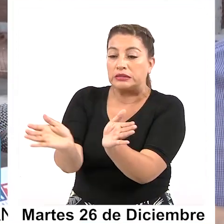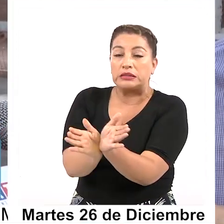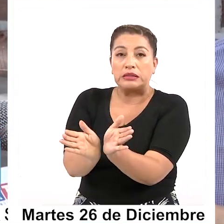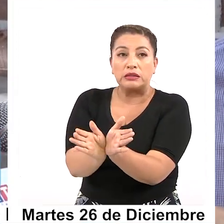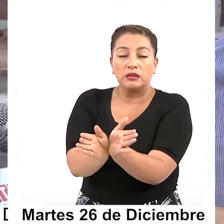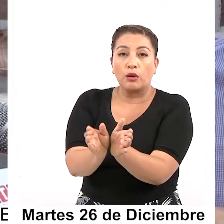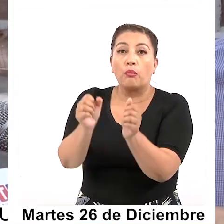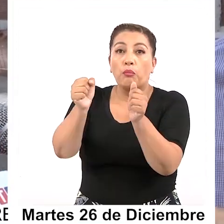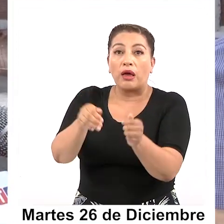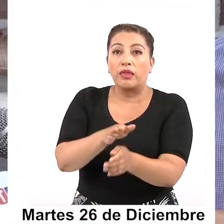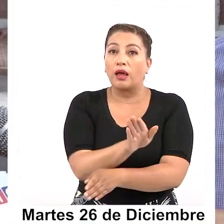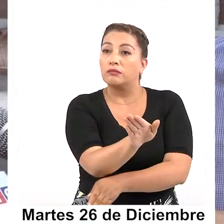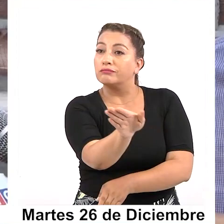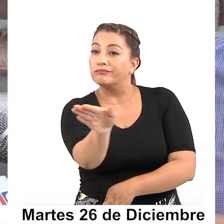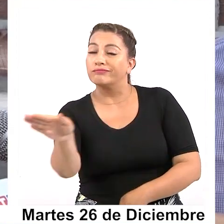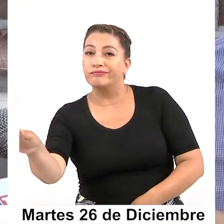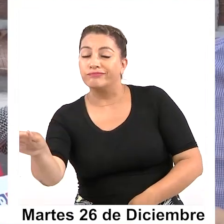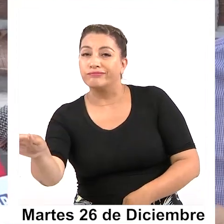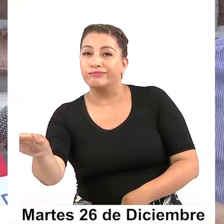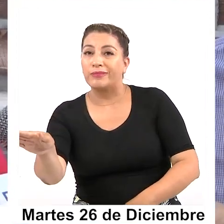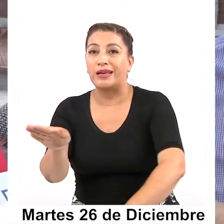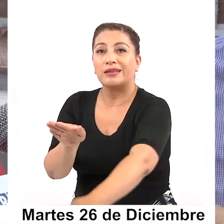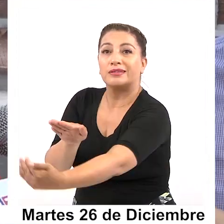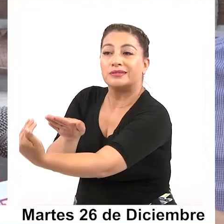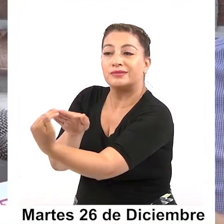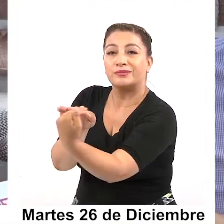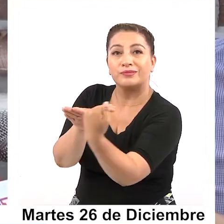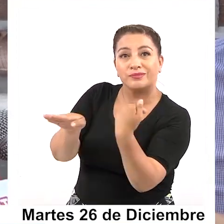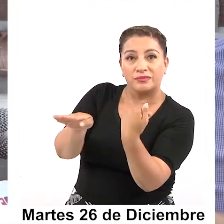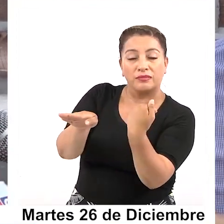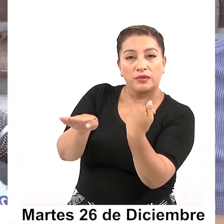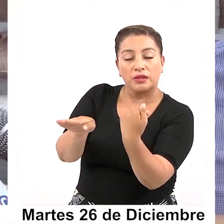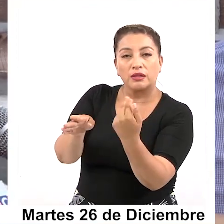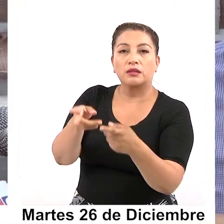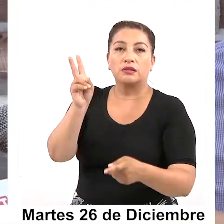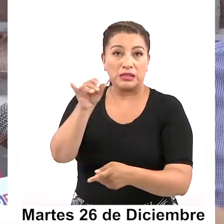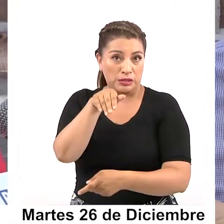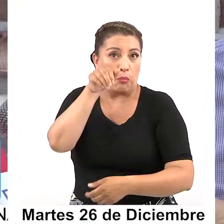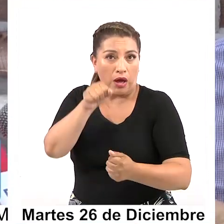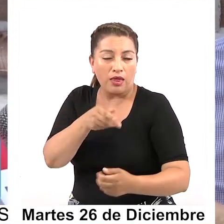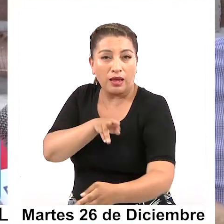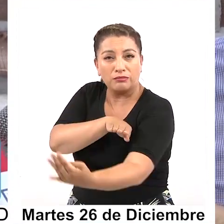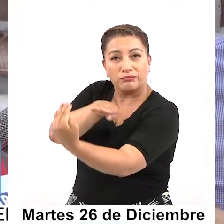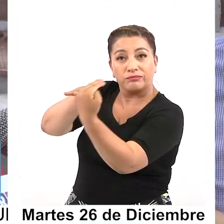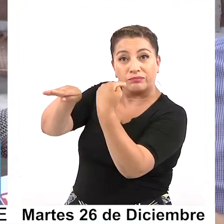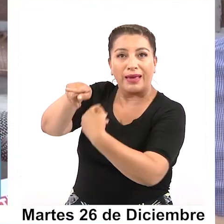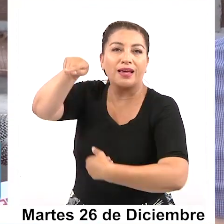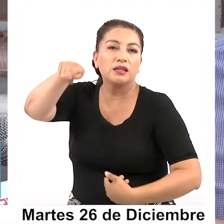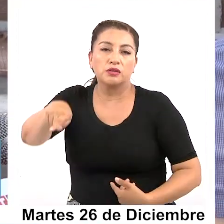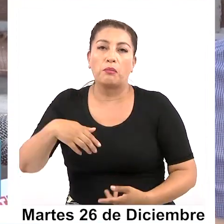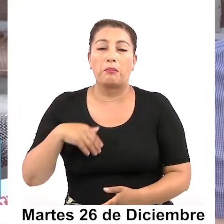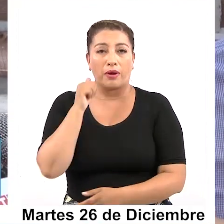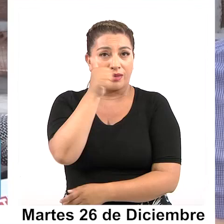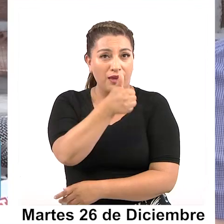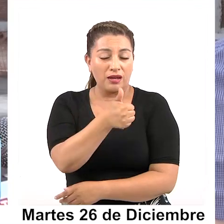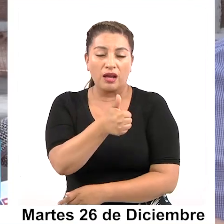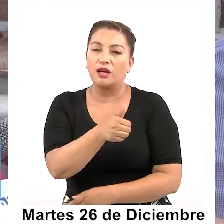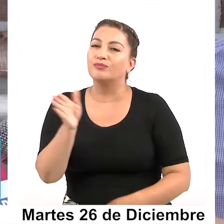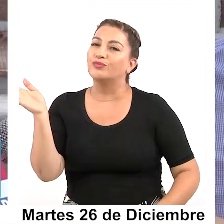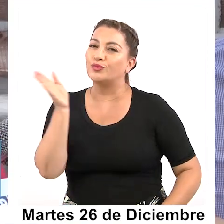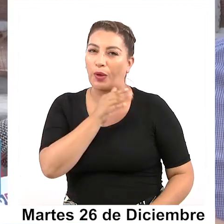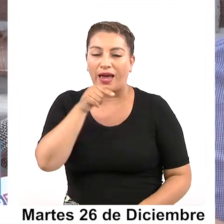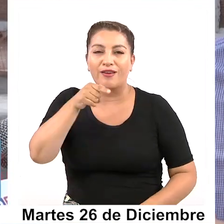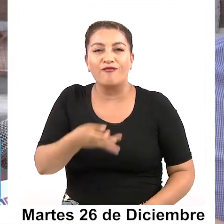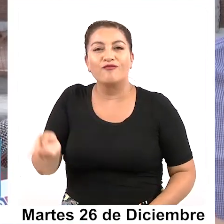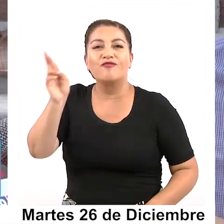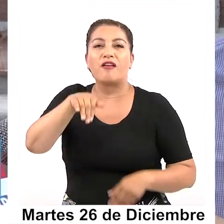permite el viraje a mano derecha y se genera la bidireccionalidad por Salitrera Victoria para salir por Centenario, ¿cierto? Entonces, eso ya con tarde mañana no va a ocurrir,